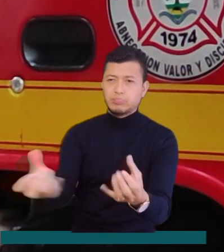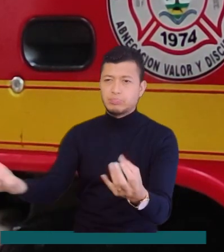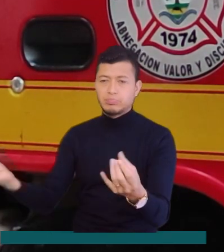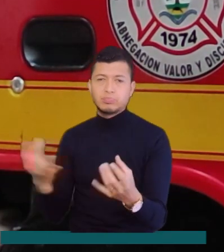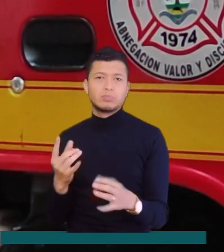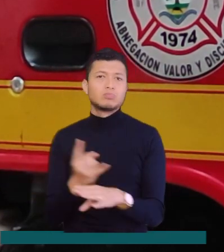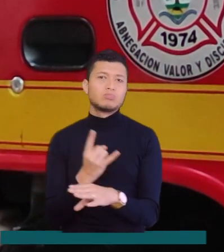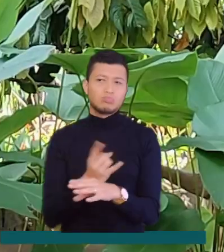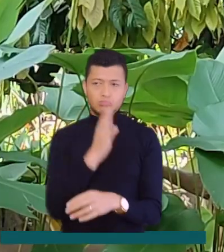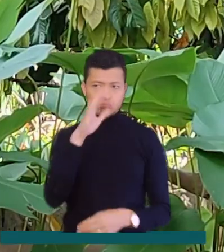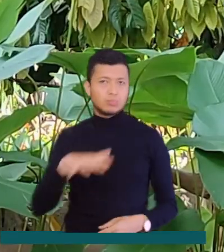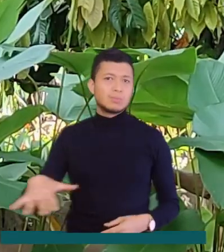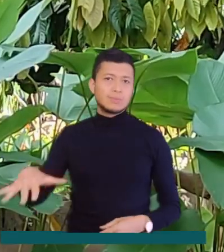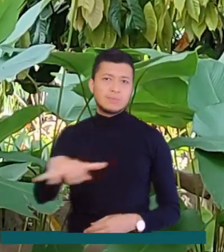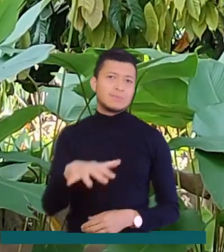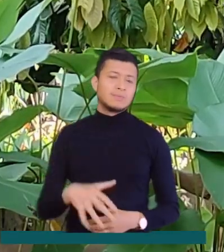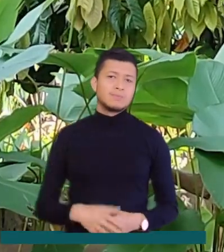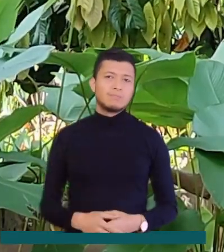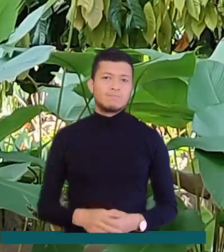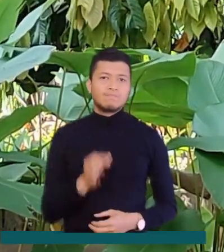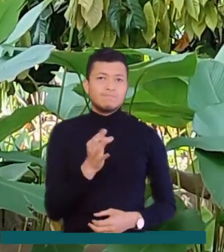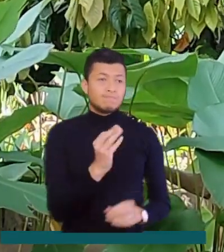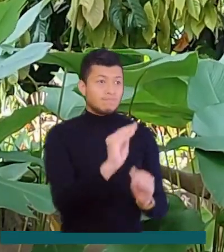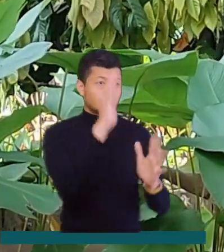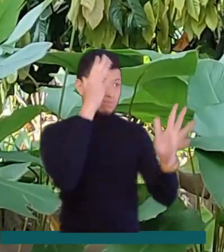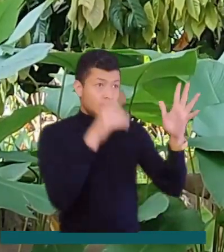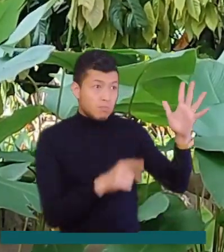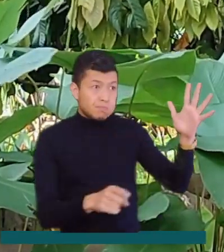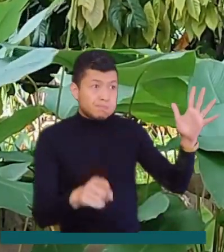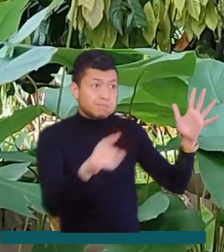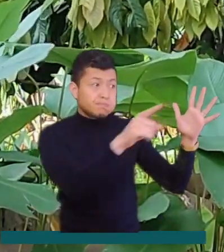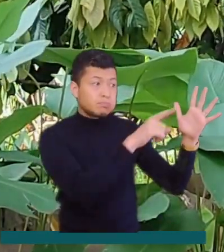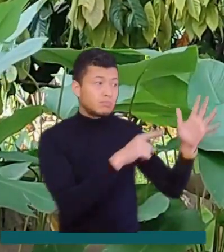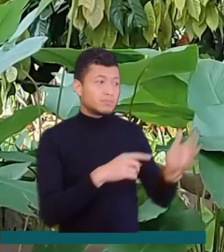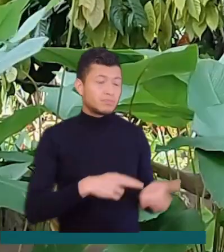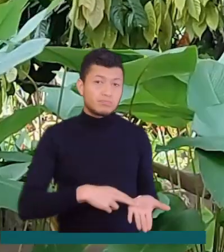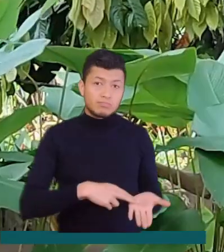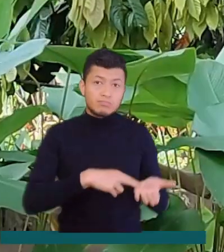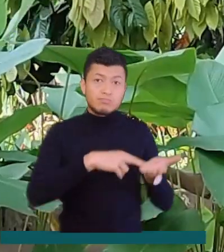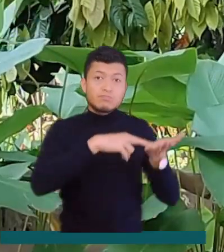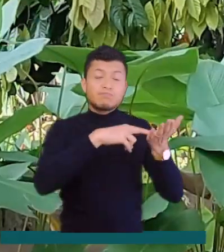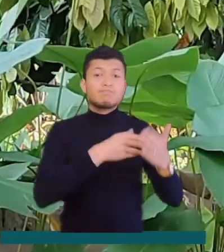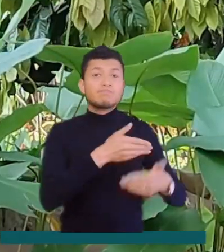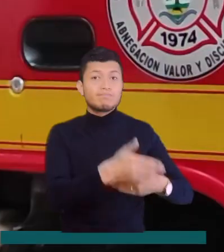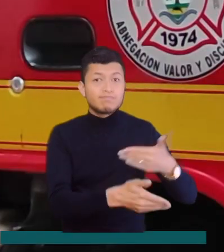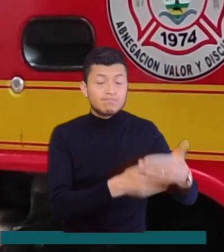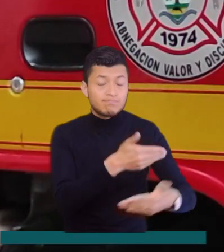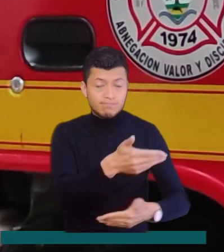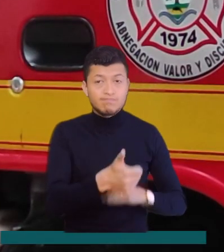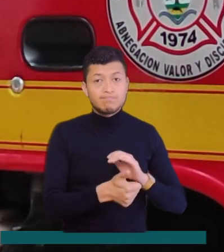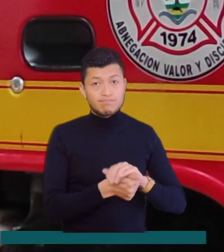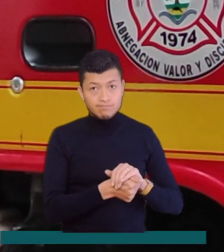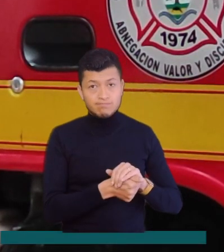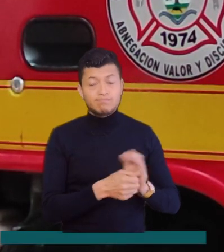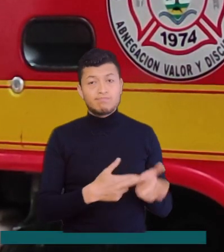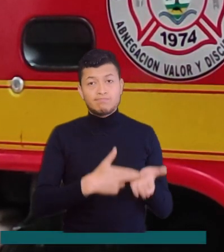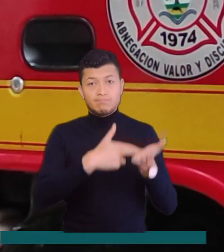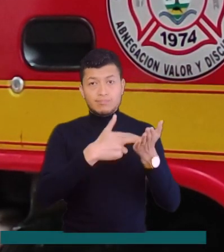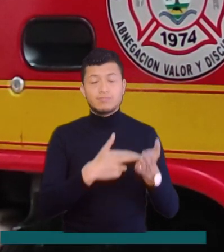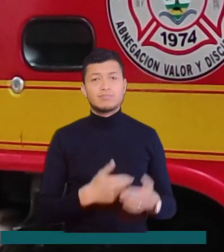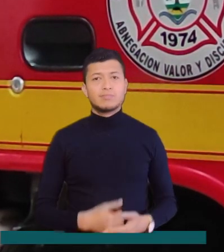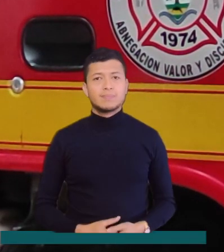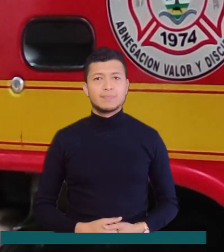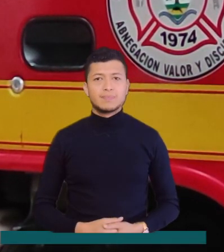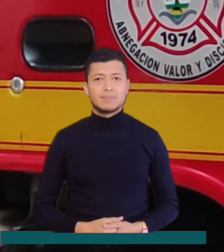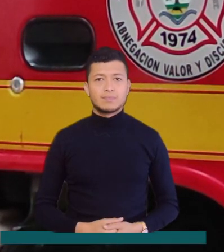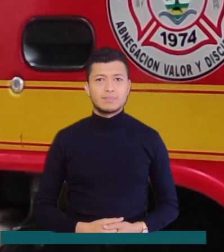es lo que normalmente se hace. Todos los bosques tienen diferentes tipos de resiliencia, es decir, todos los bosques se recuperan a un ritmo diferente. El cuerpo de bomberos normalmente